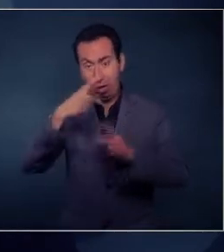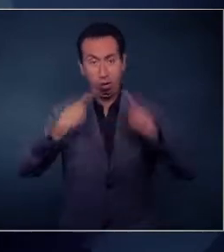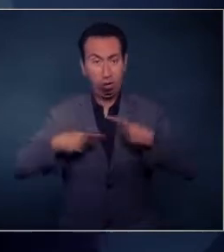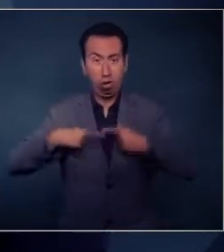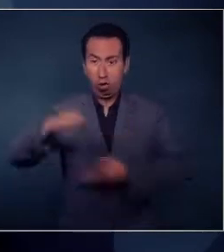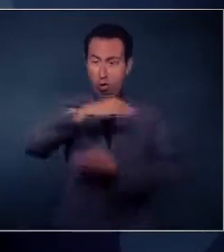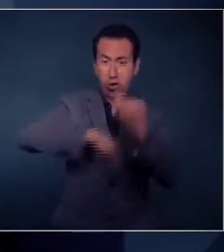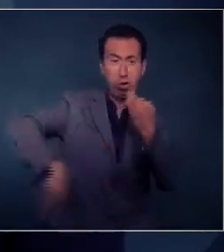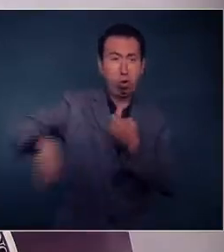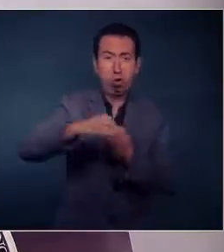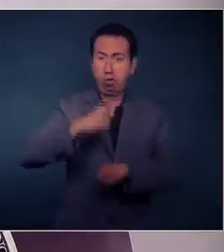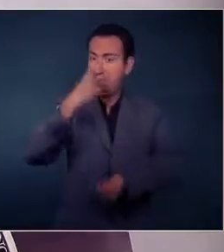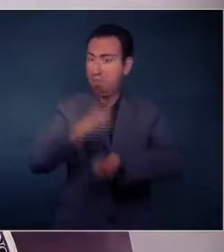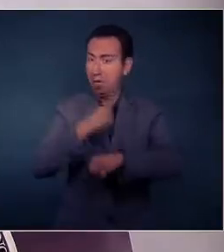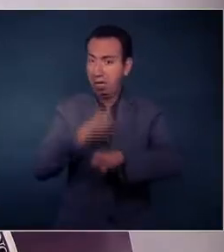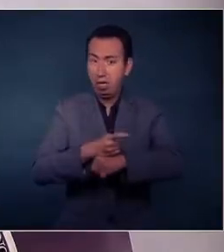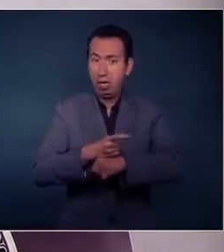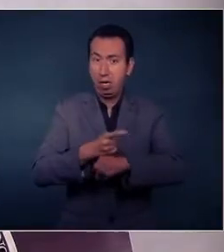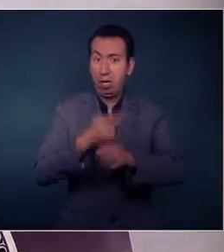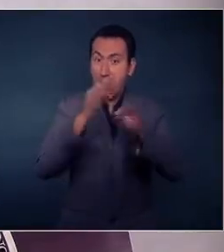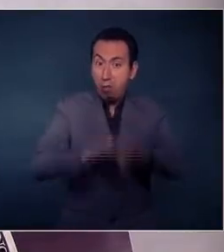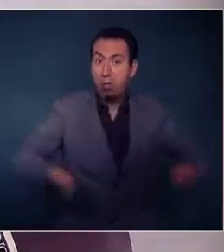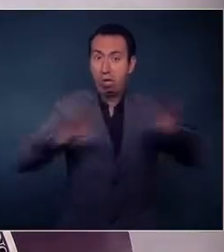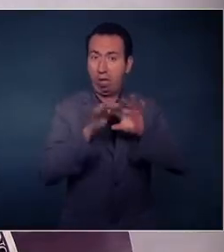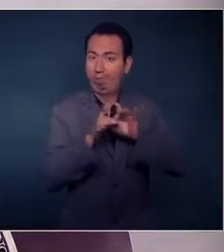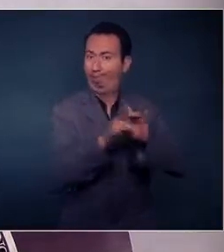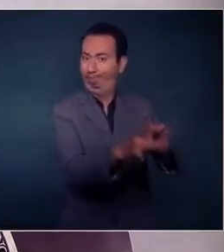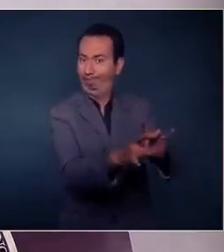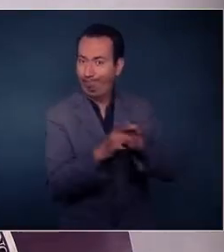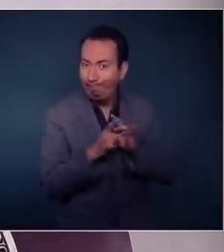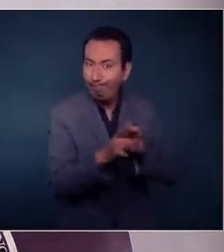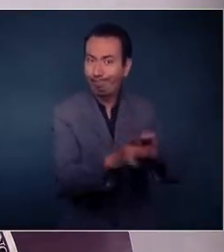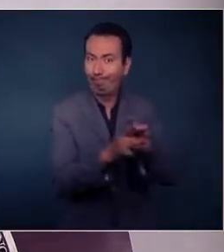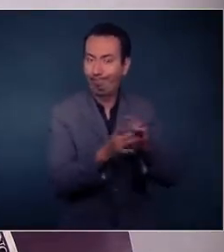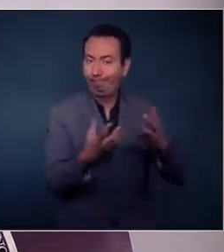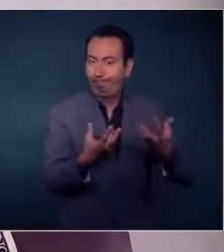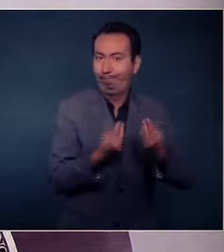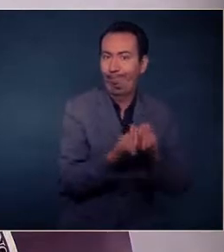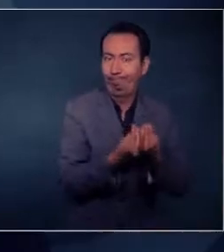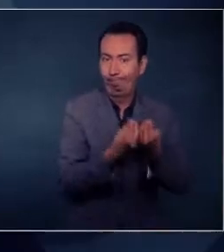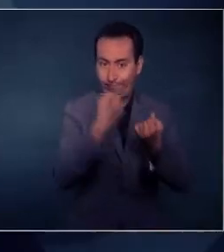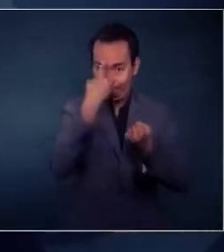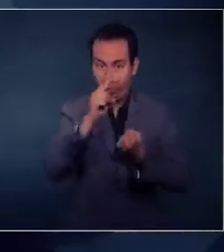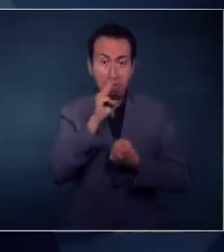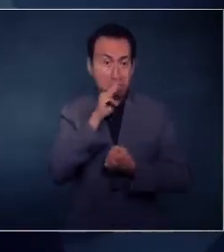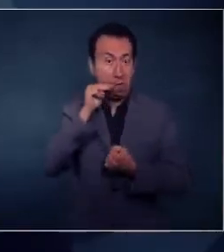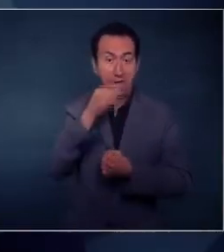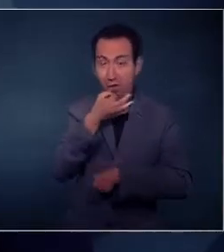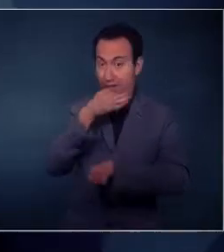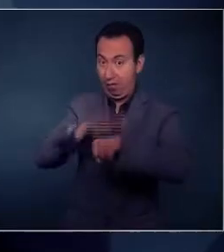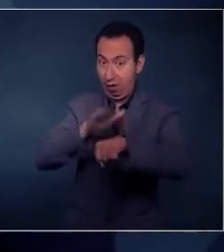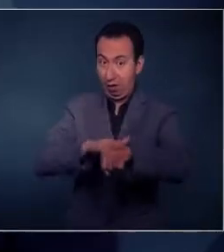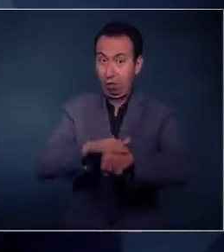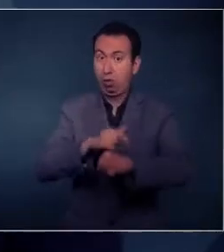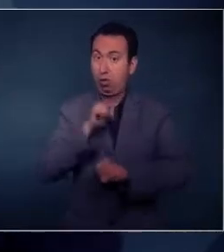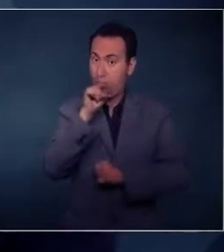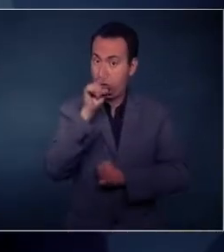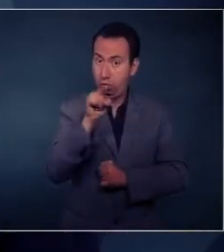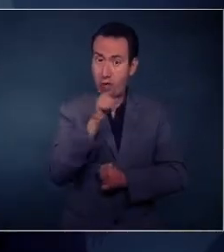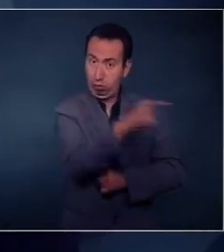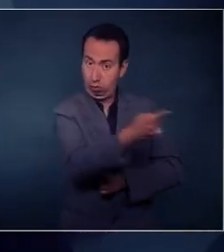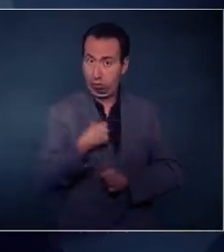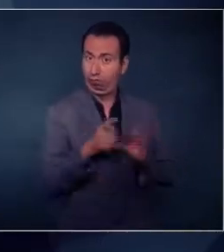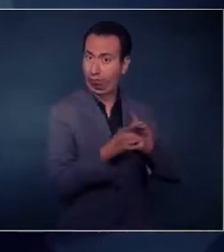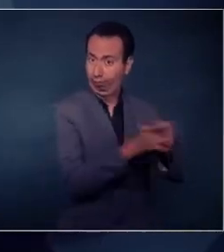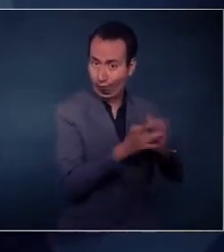ciudadanía, primero, de unidad, de trabajo conjunto y, segundo, a los grupos criminales. De que estamos más unidos